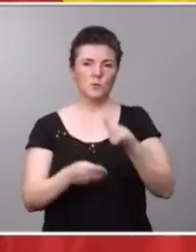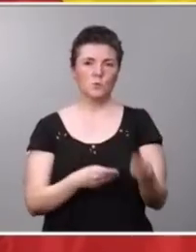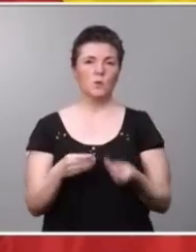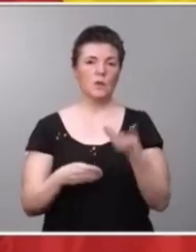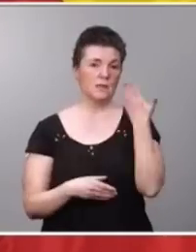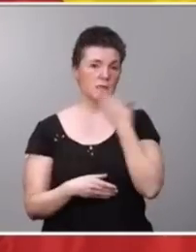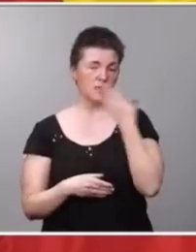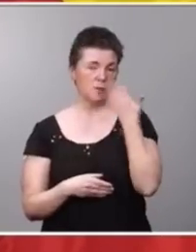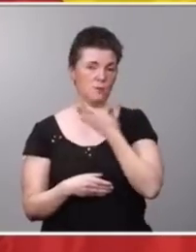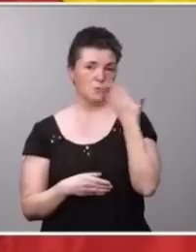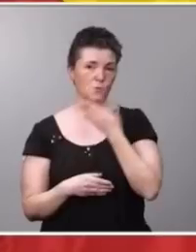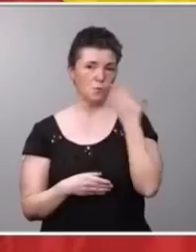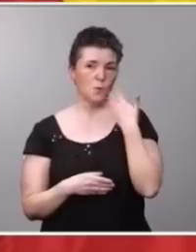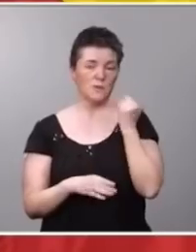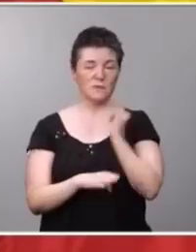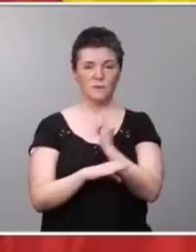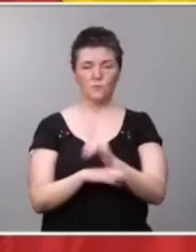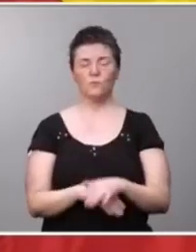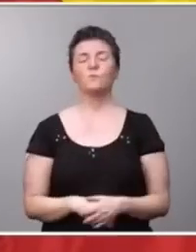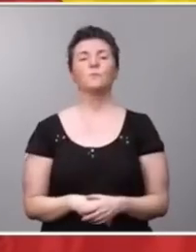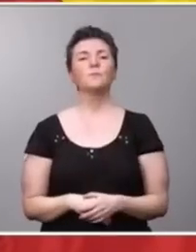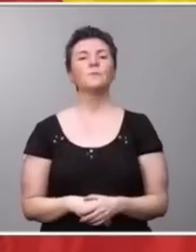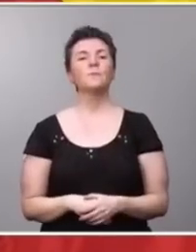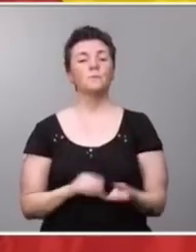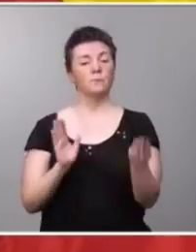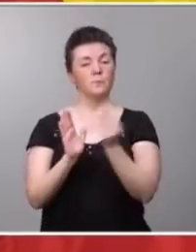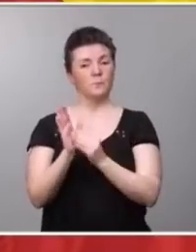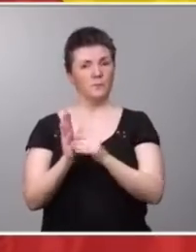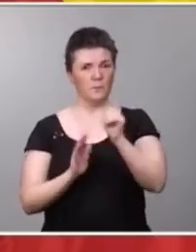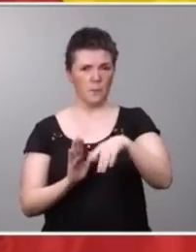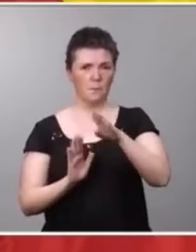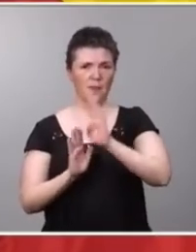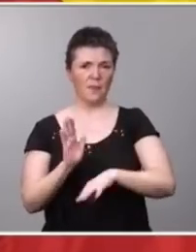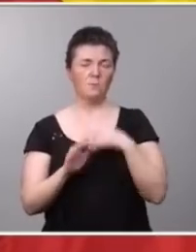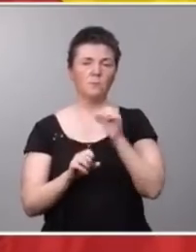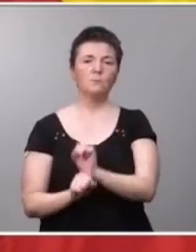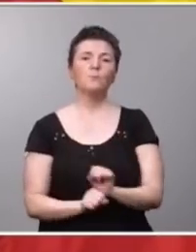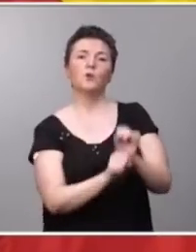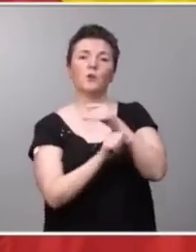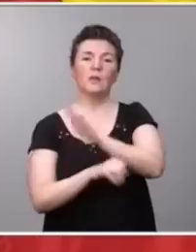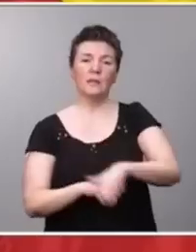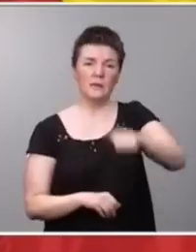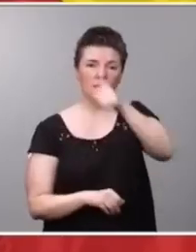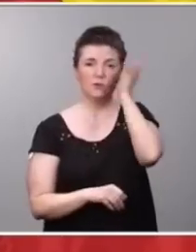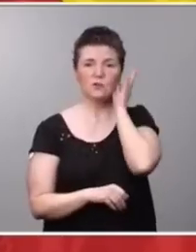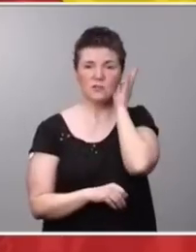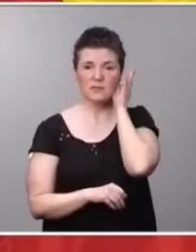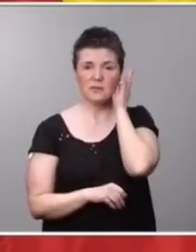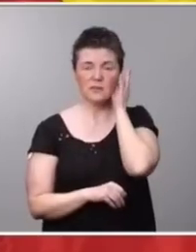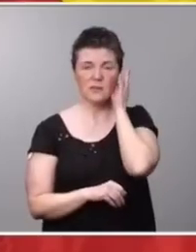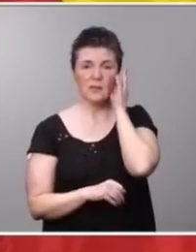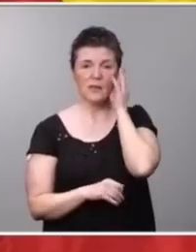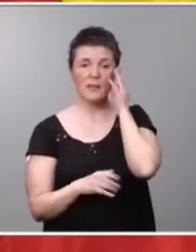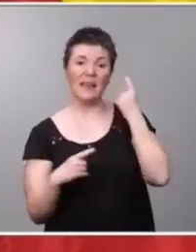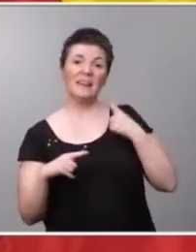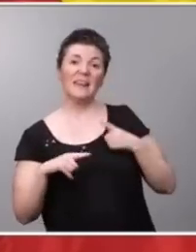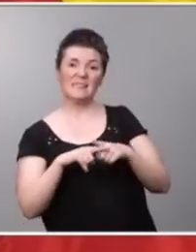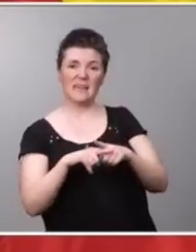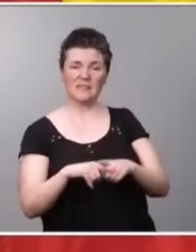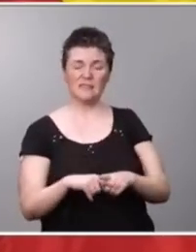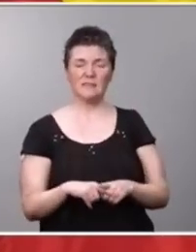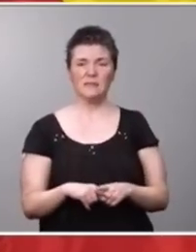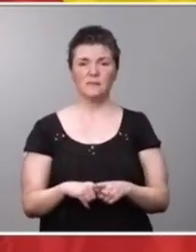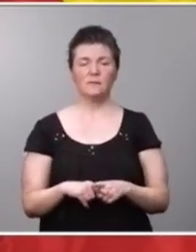e institutos. Incorporamos también medidas para la protección de los niños y de las niñas intersex. No se podrán hacer